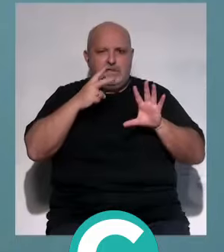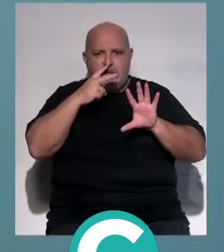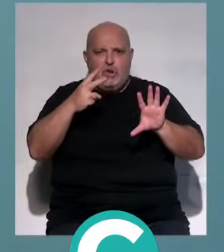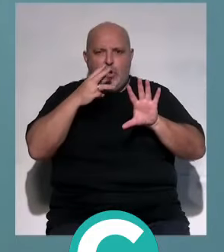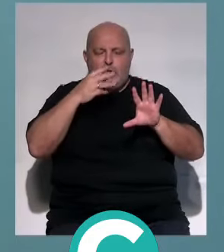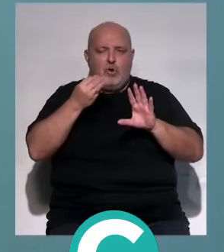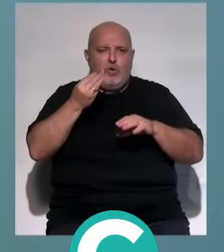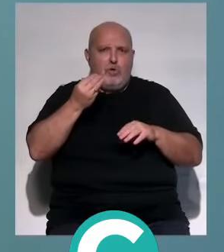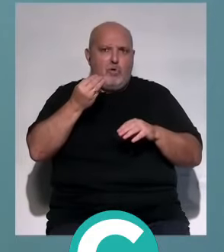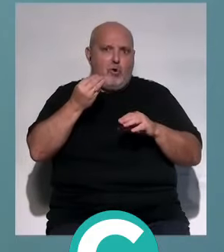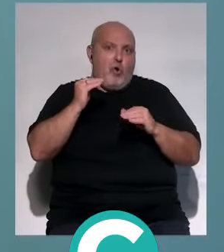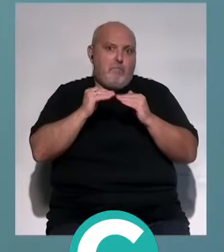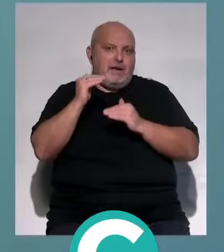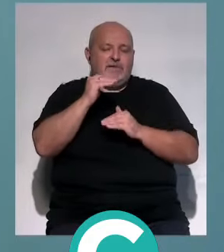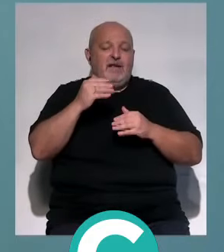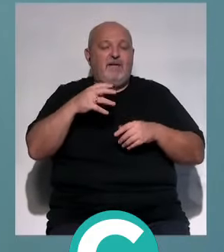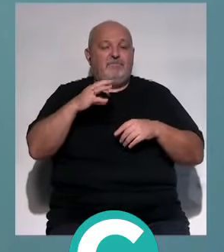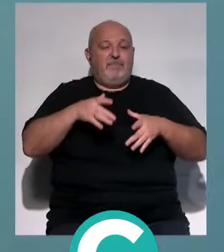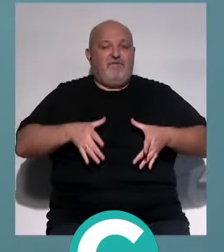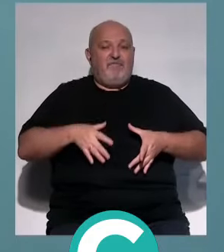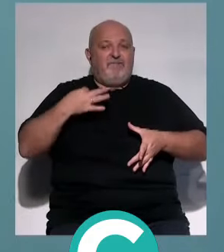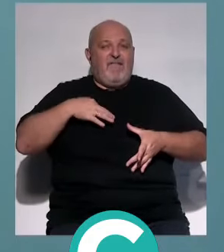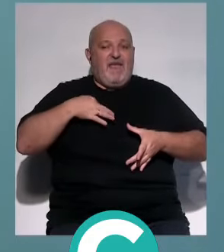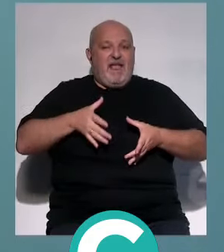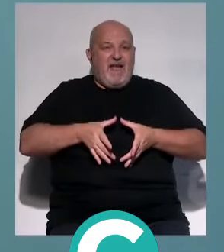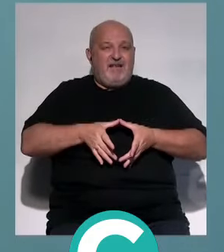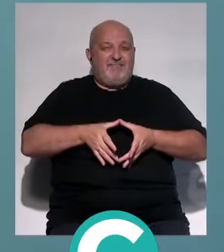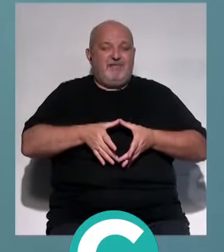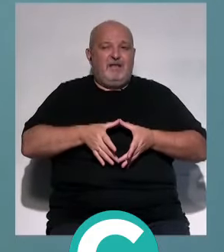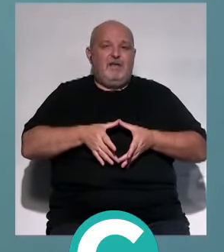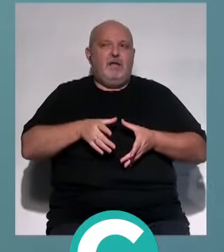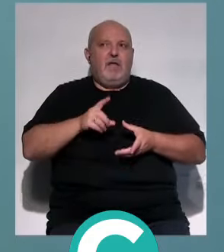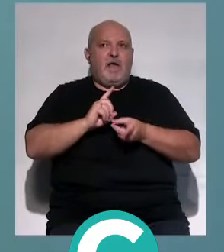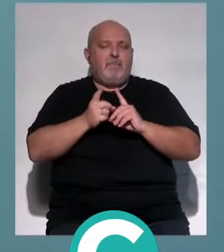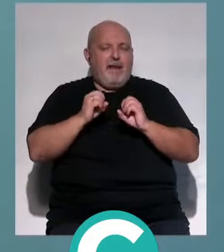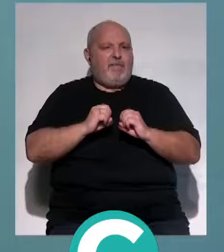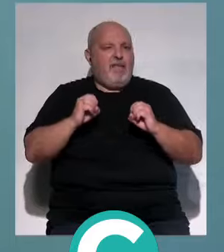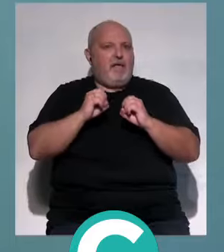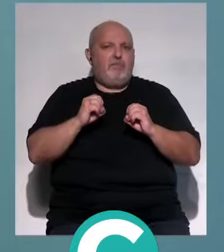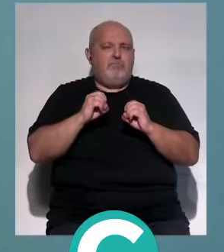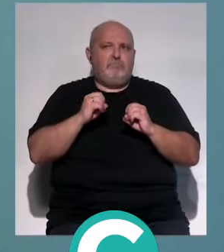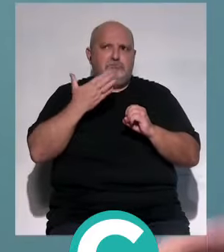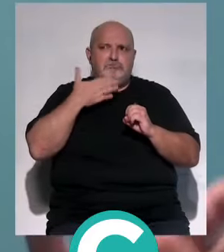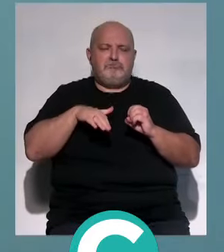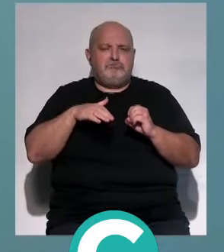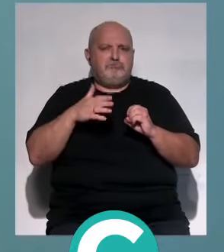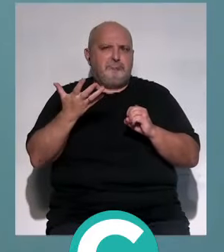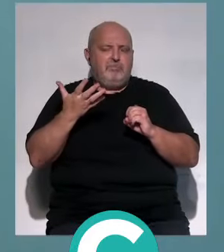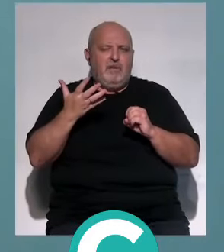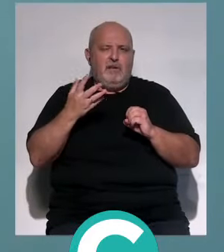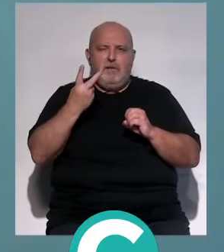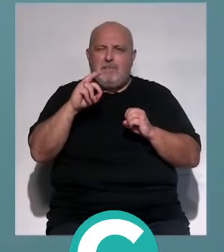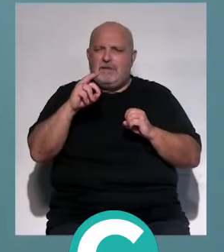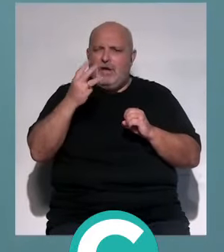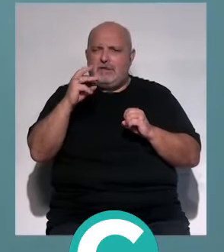o más. Y en vejiga, que era en donde no se habían producido cambios desde hace más de